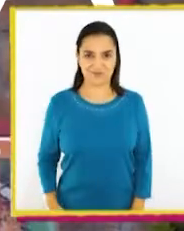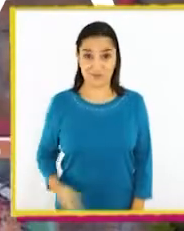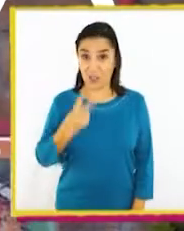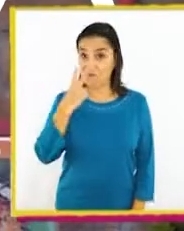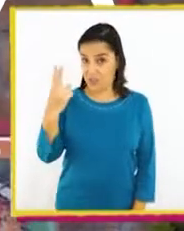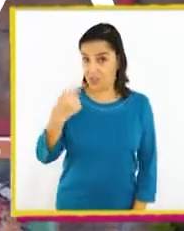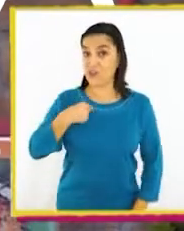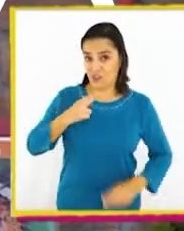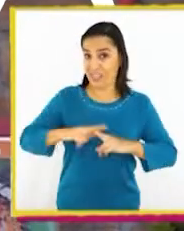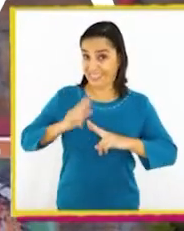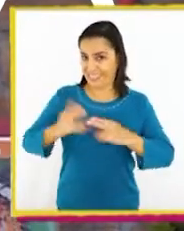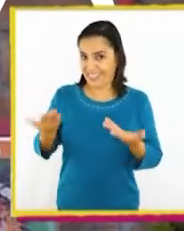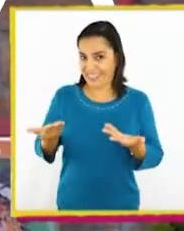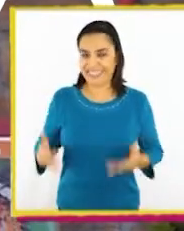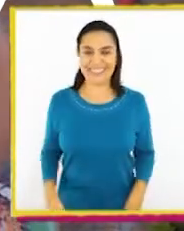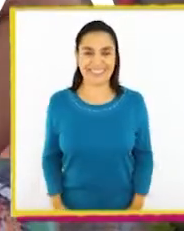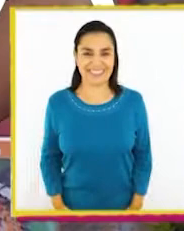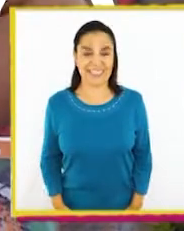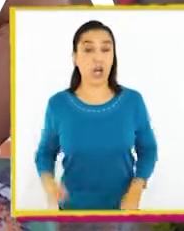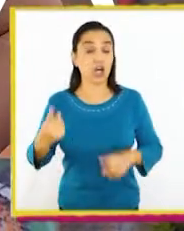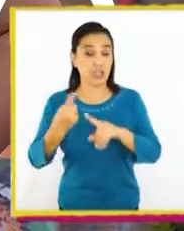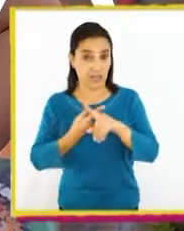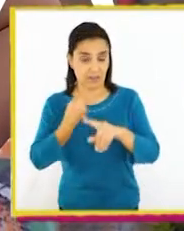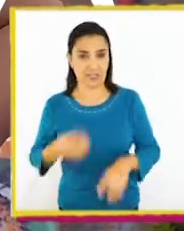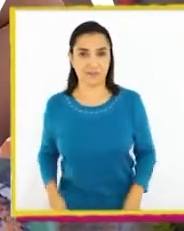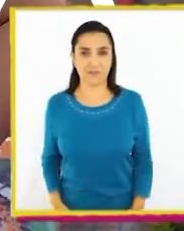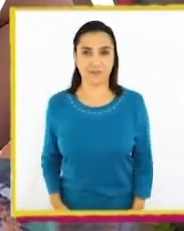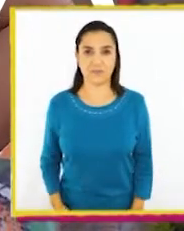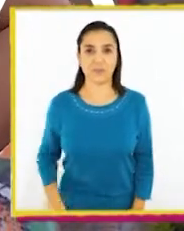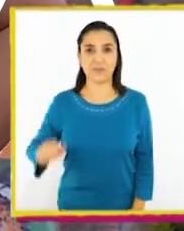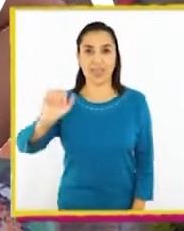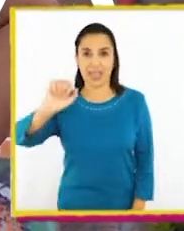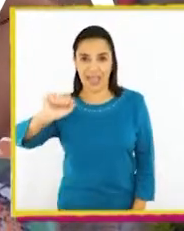¿Notaron lo que hice? ¡Miren otra vez!